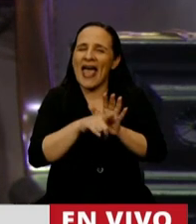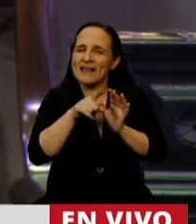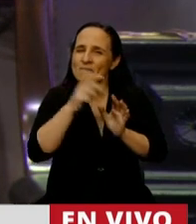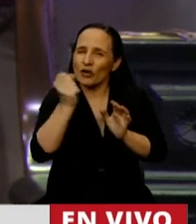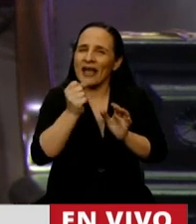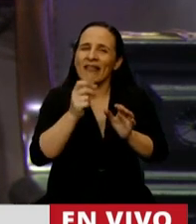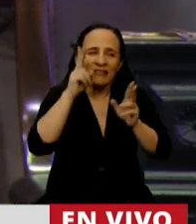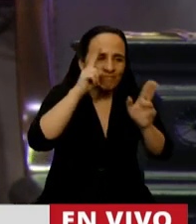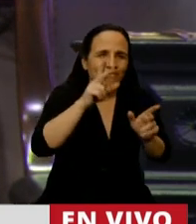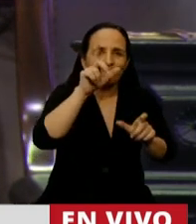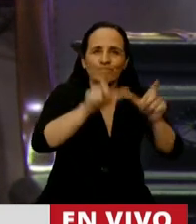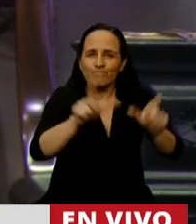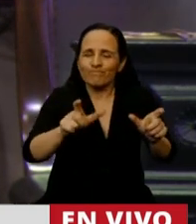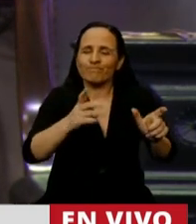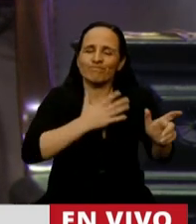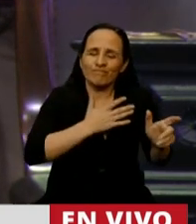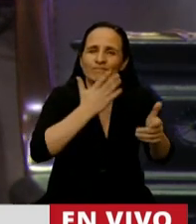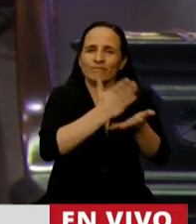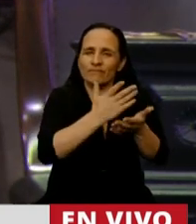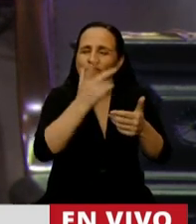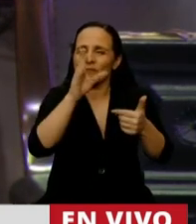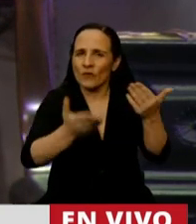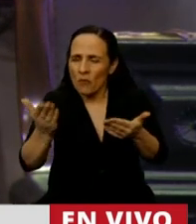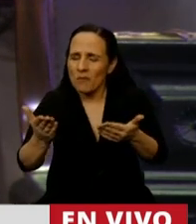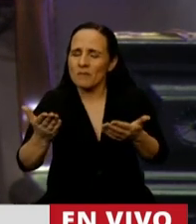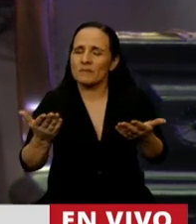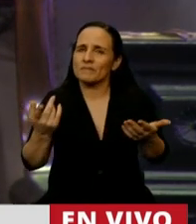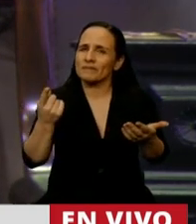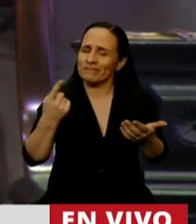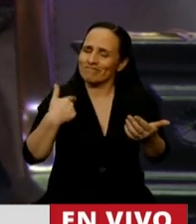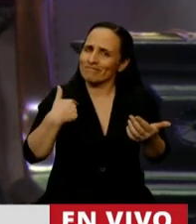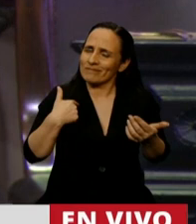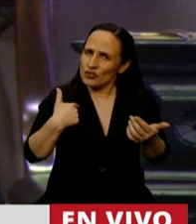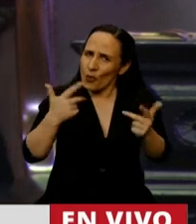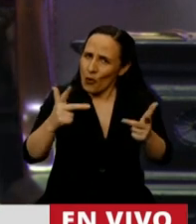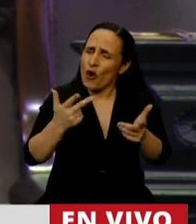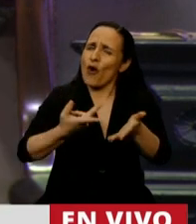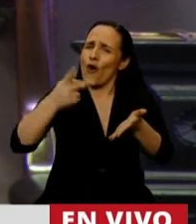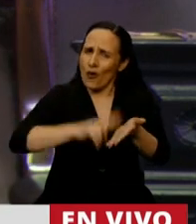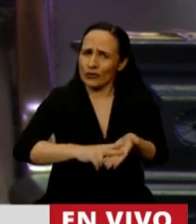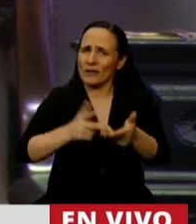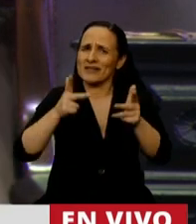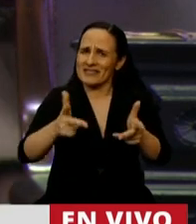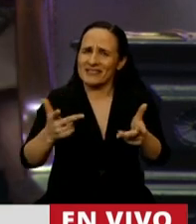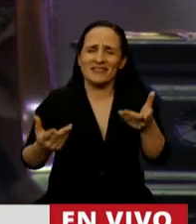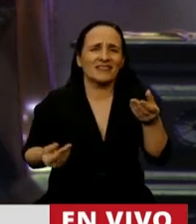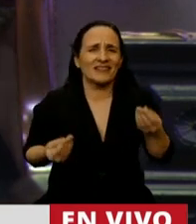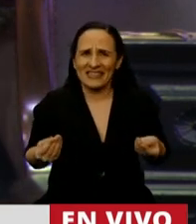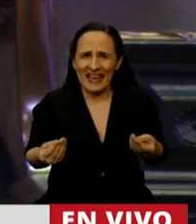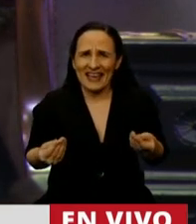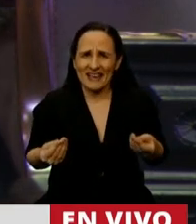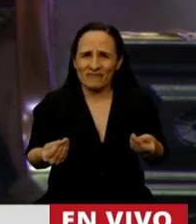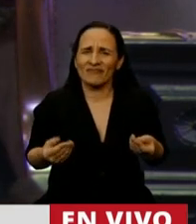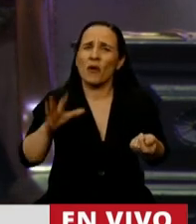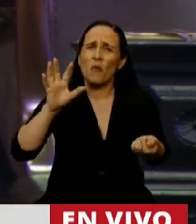Sin embargo, señor Presidente, yo voy a insistir en algo que señalé acá, y es la desconsideración hacia